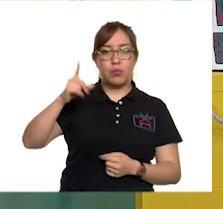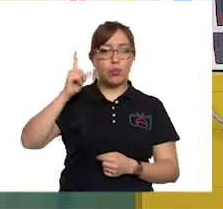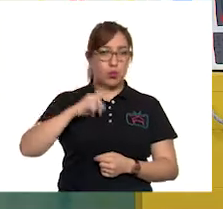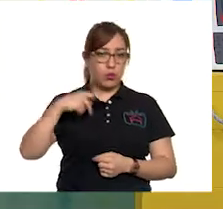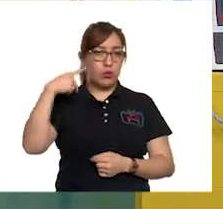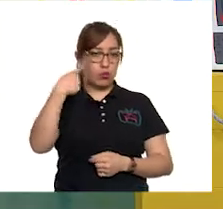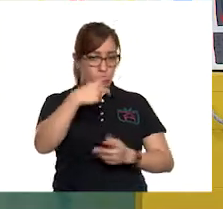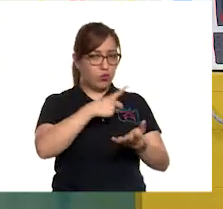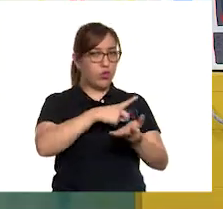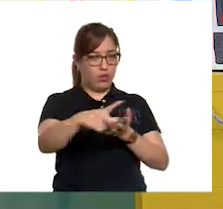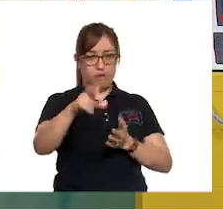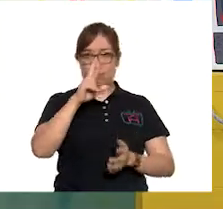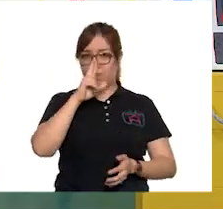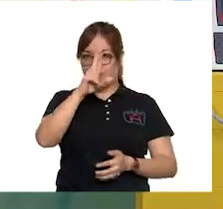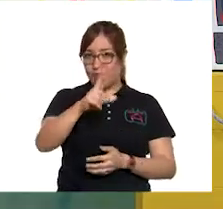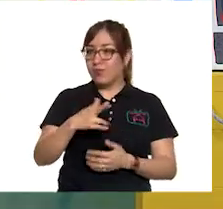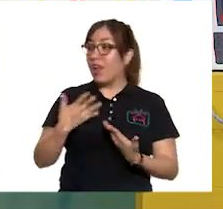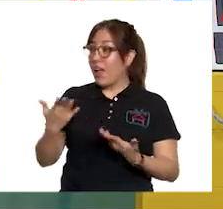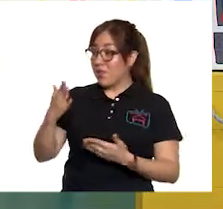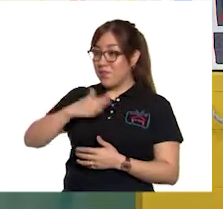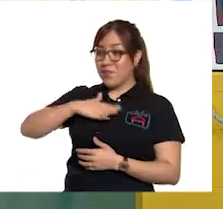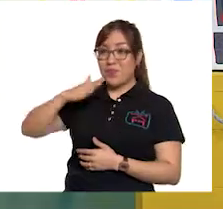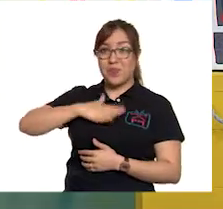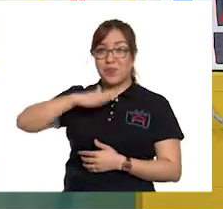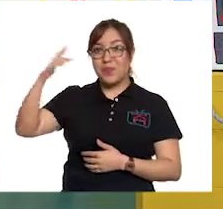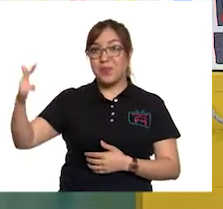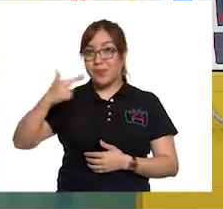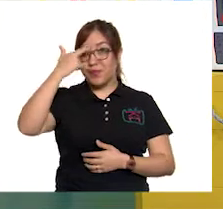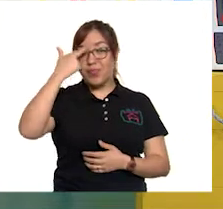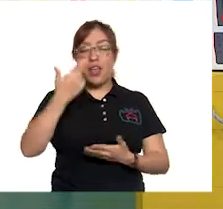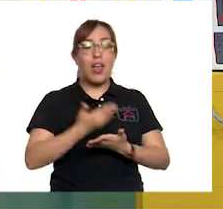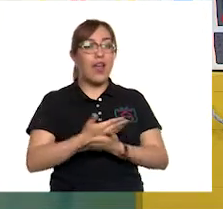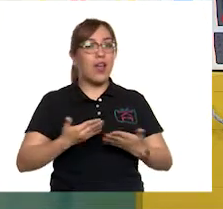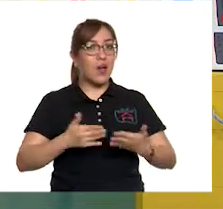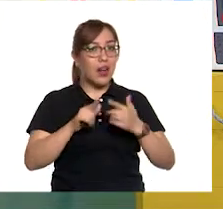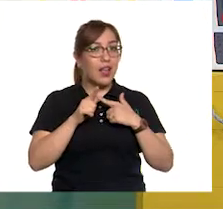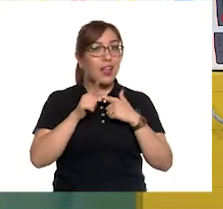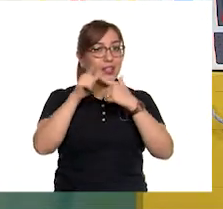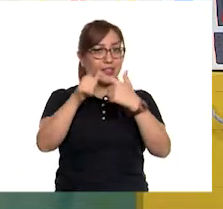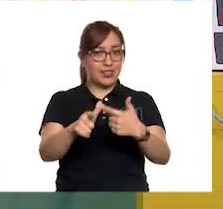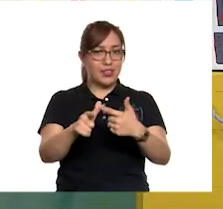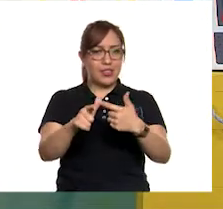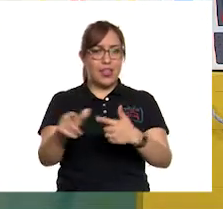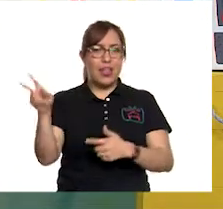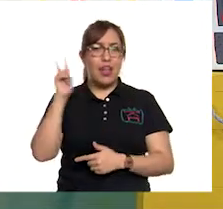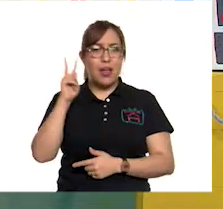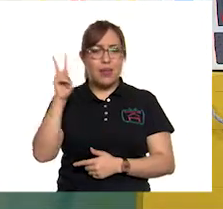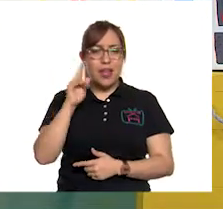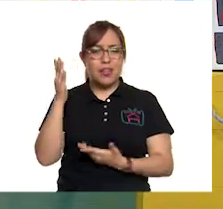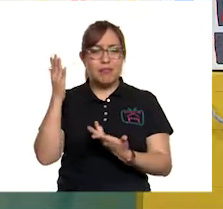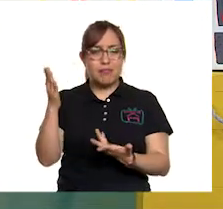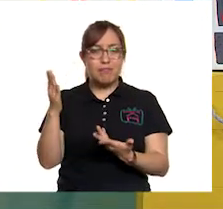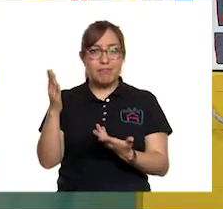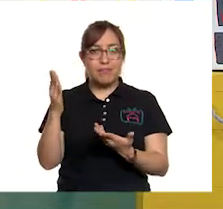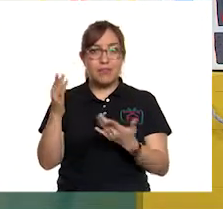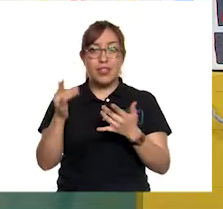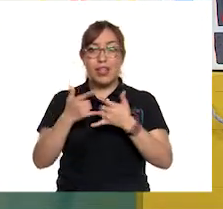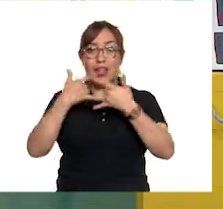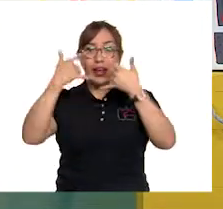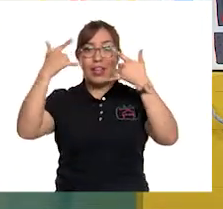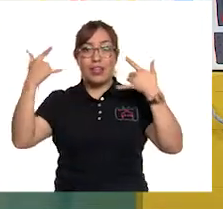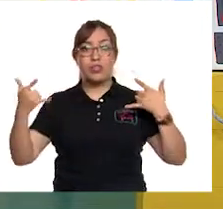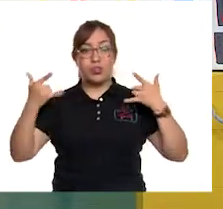interés. Qué bueno que lo recuerdas, pero muy bien. Ahora, para continuar, vamos a escuchar el cuento del